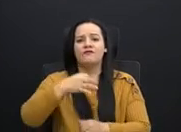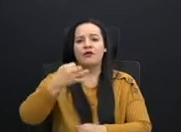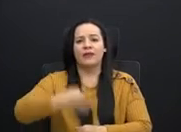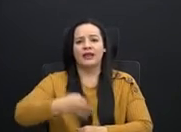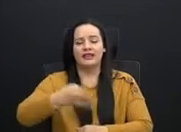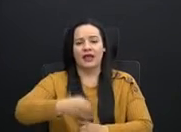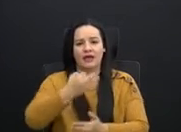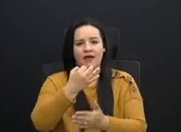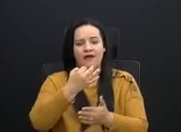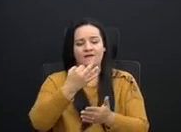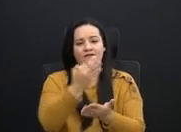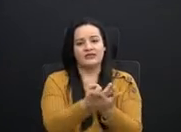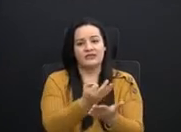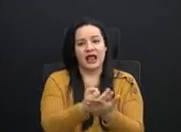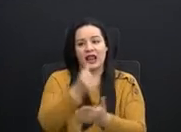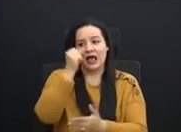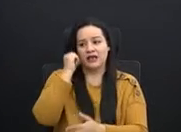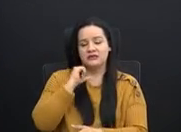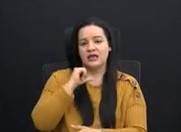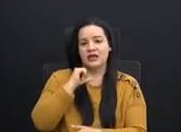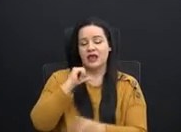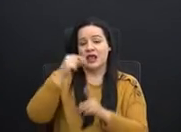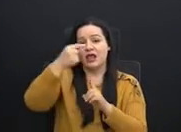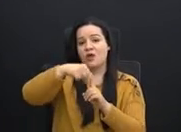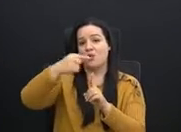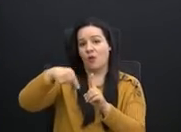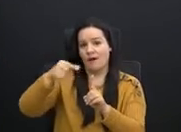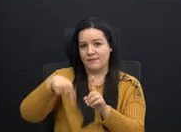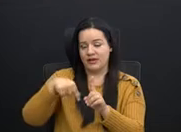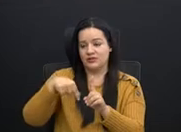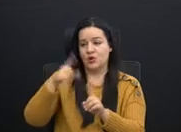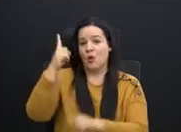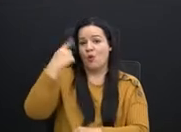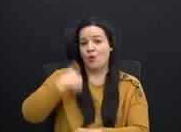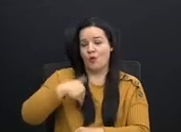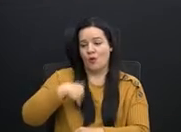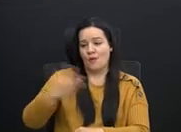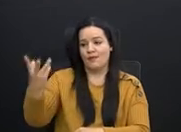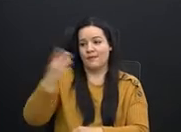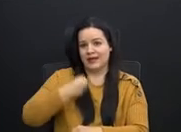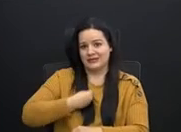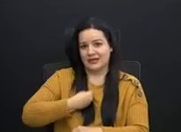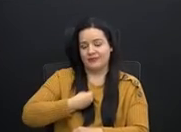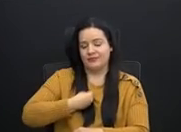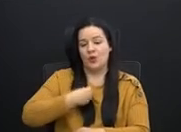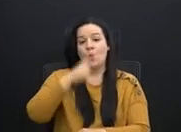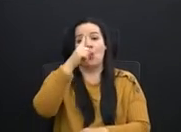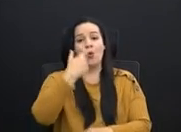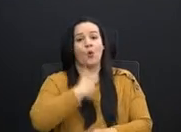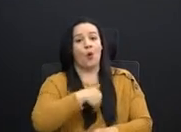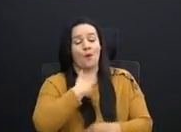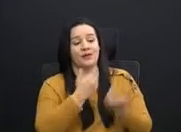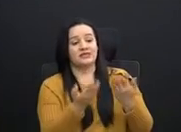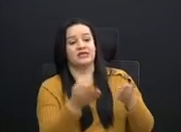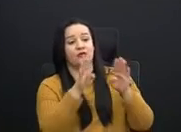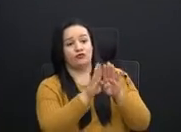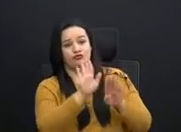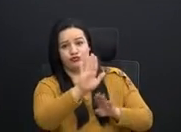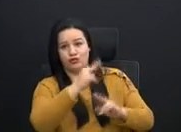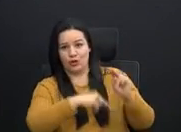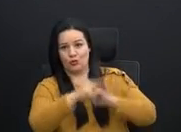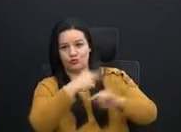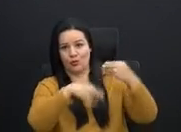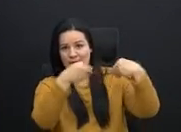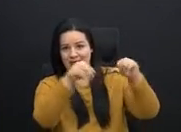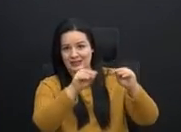Guápiles me decía que había un señor que cerró su negocio de venta de Rice and Bains y